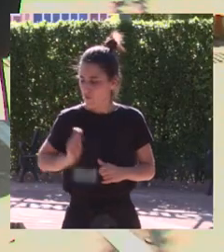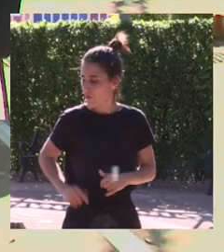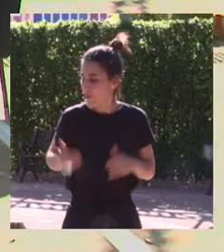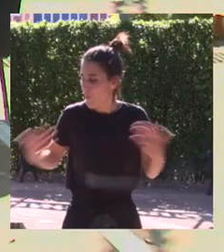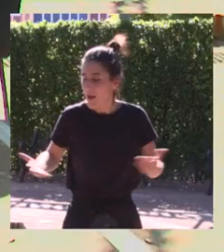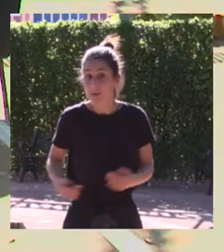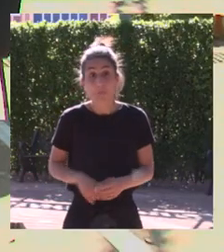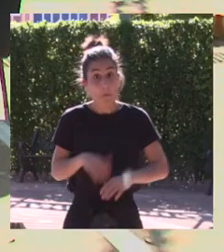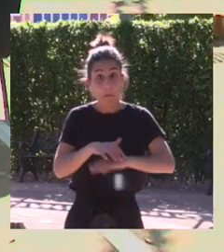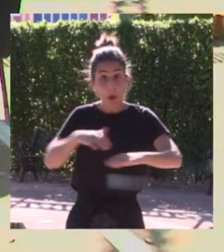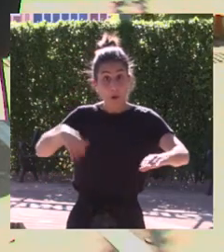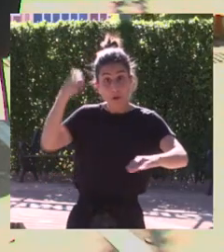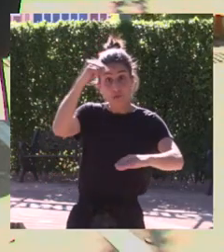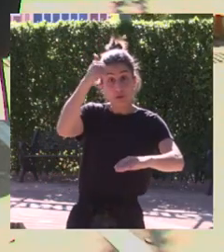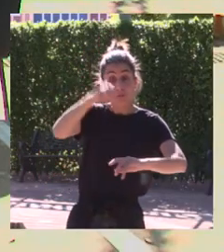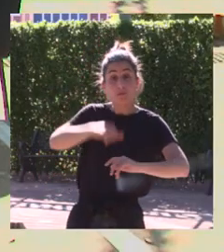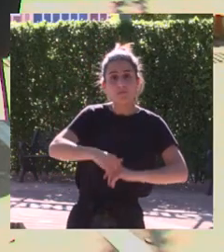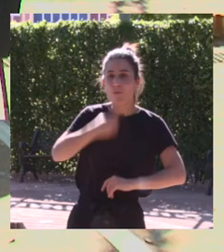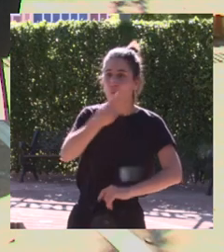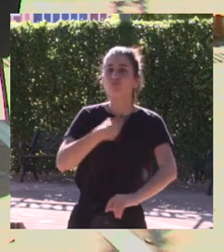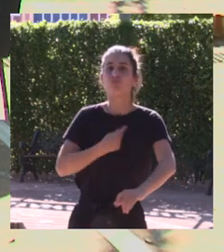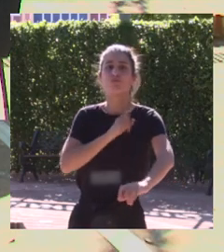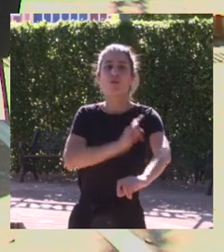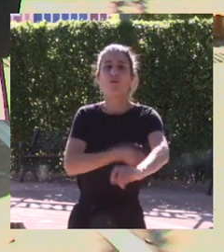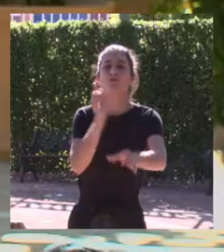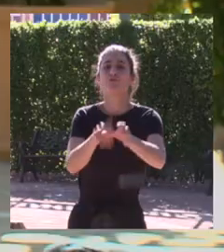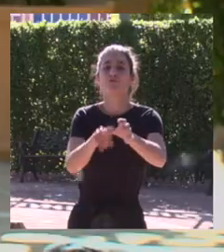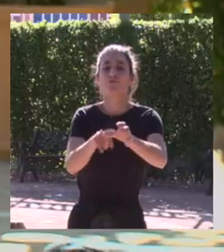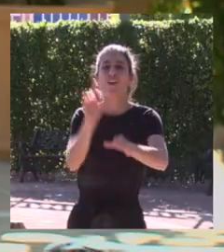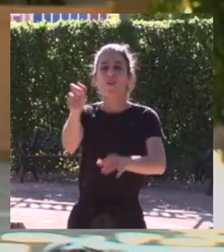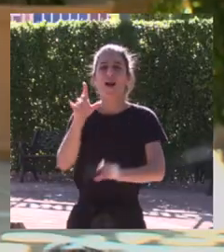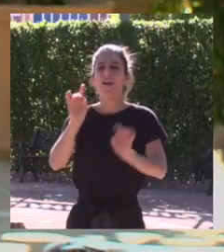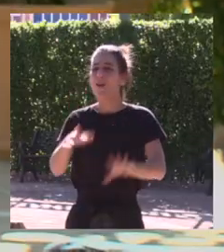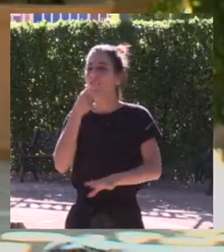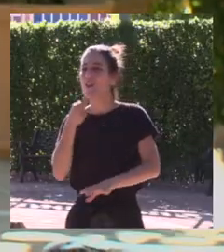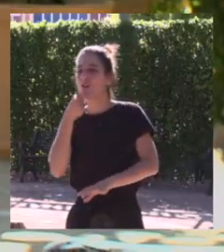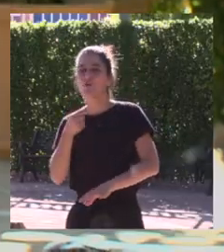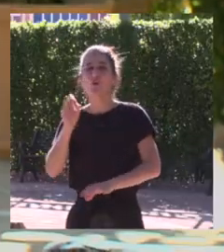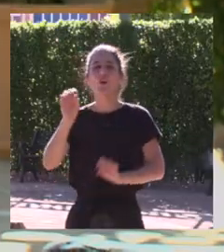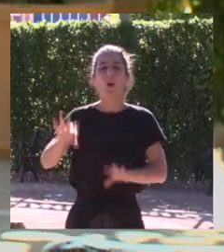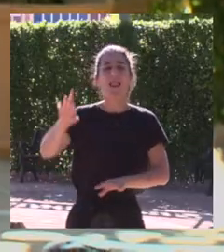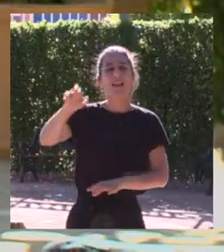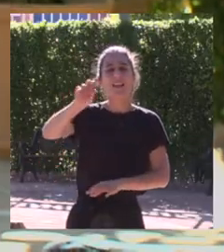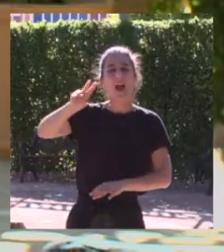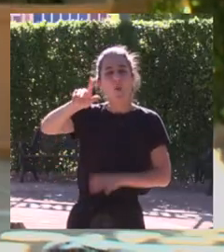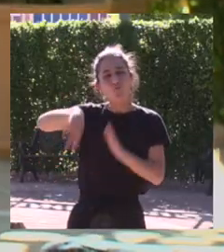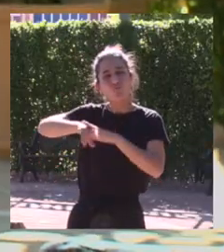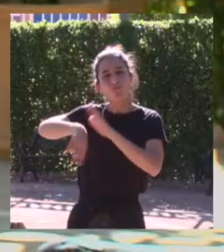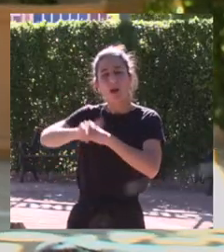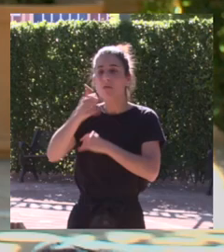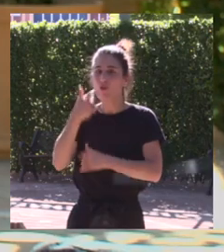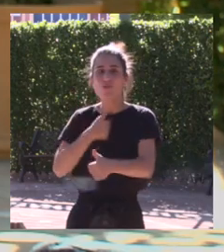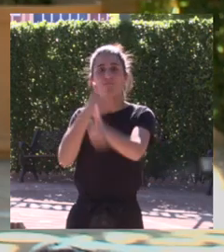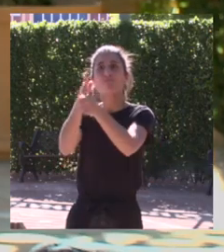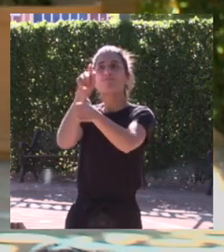una gran mayoría de los niños querían ser deportistas como Fernando Alonso como Raúl te decían además quienes